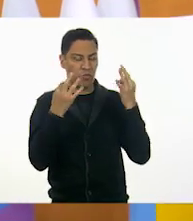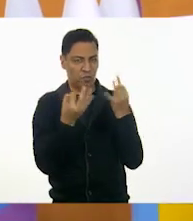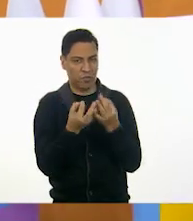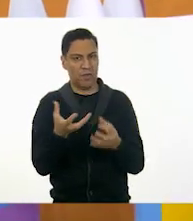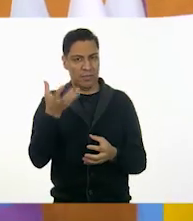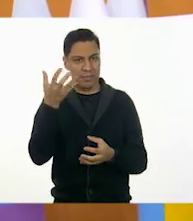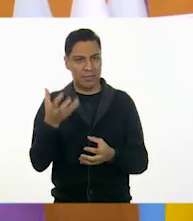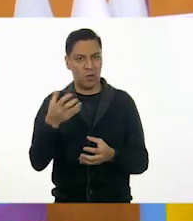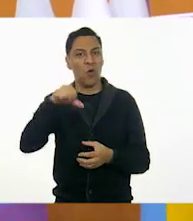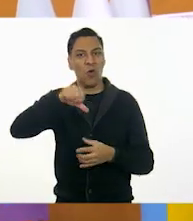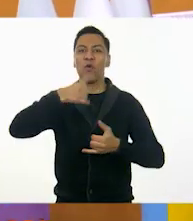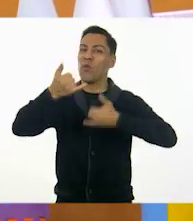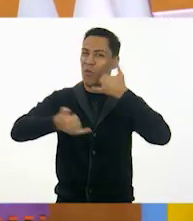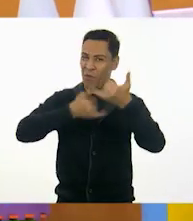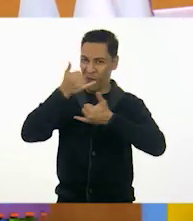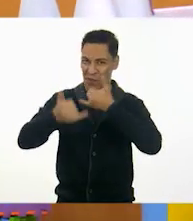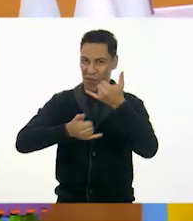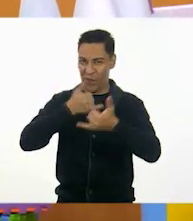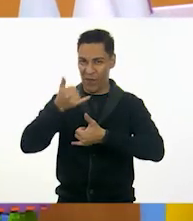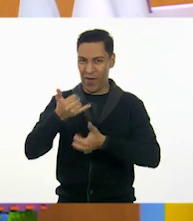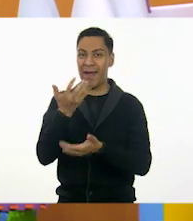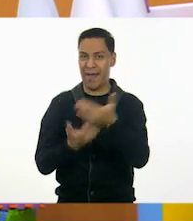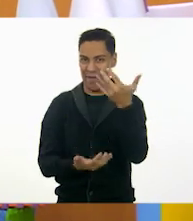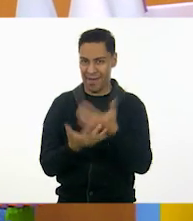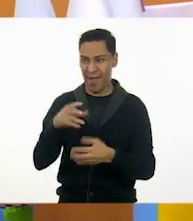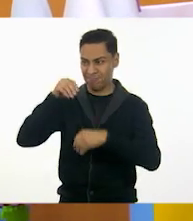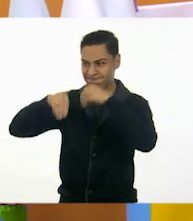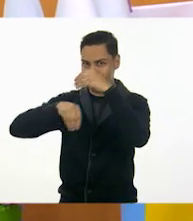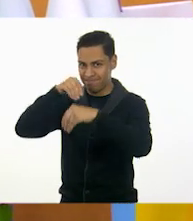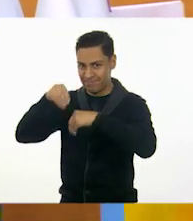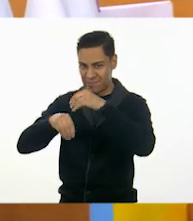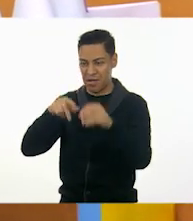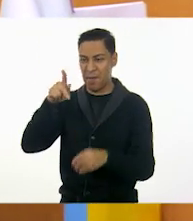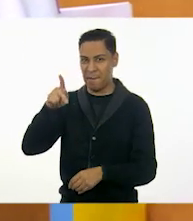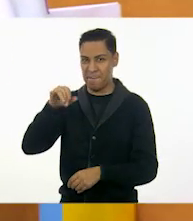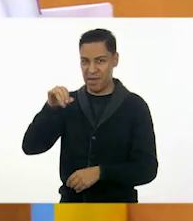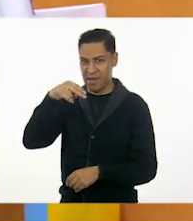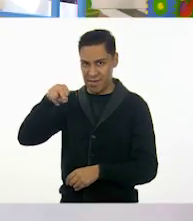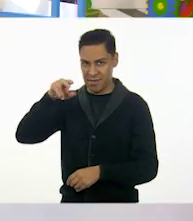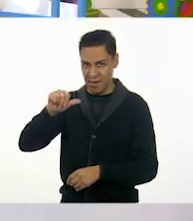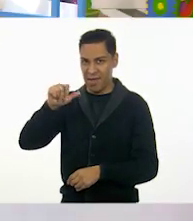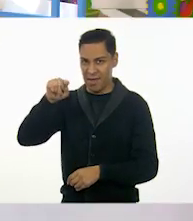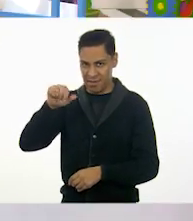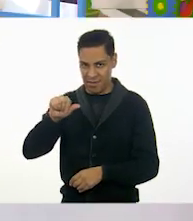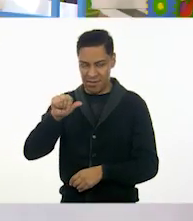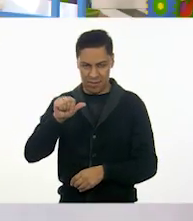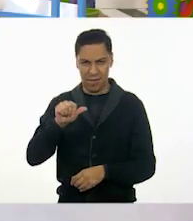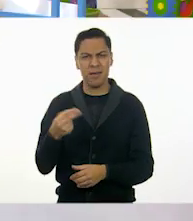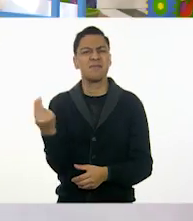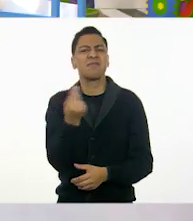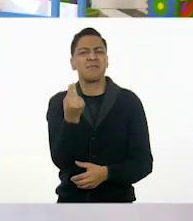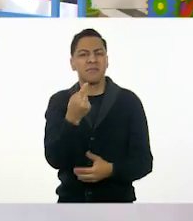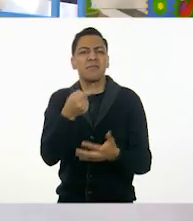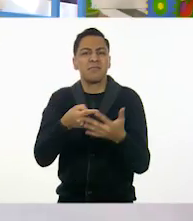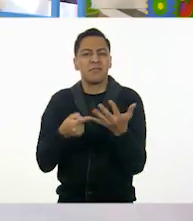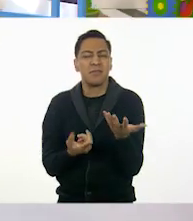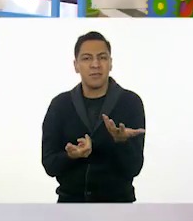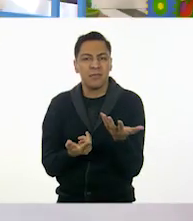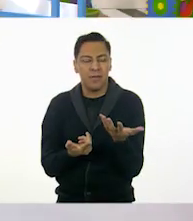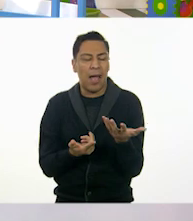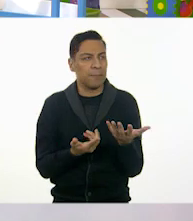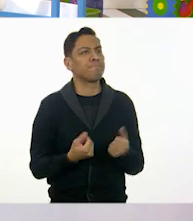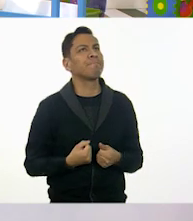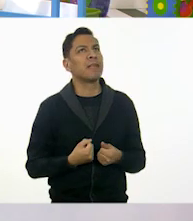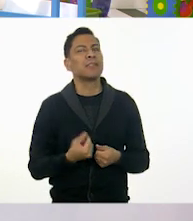vamos a jugar con esto y vamos a hacer nuestra piñata. ¿Qué necesitamos? A ver, vamos a decirnos para que los niños que nos están viendo... De